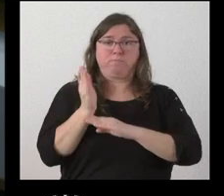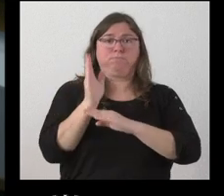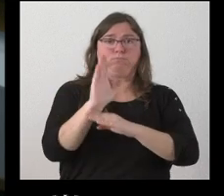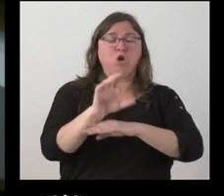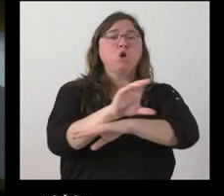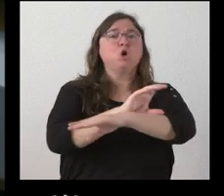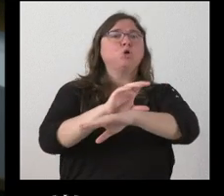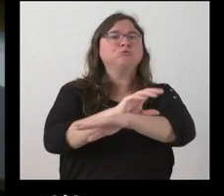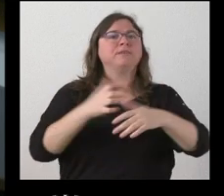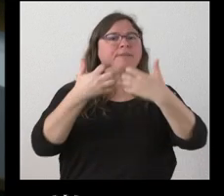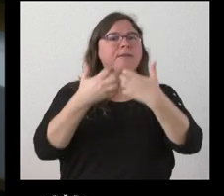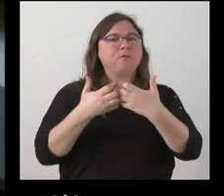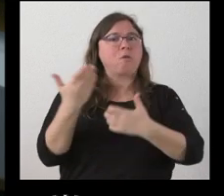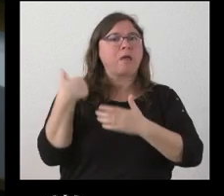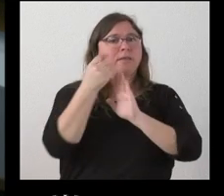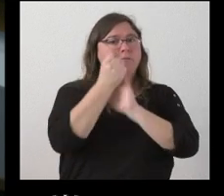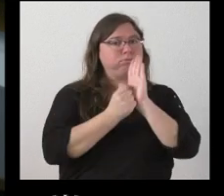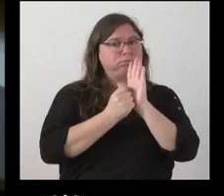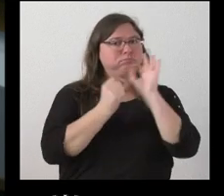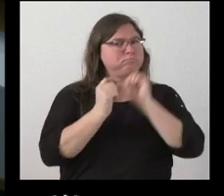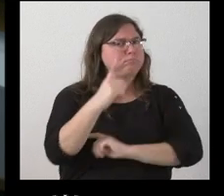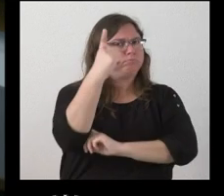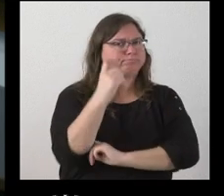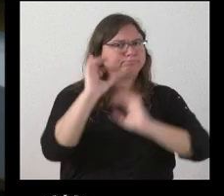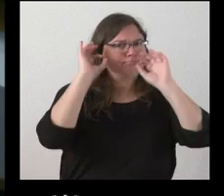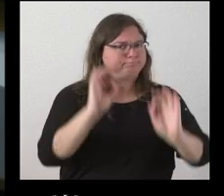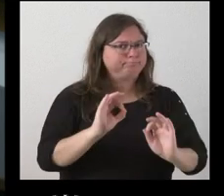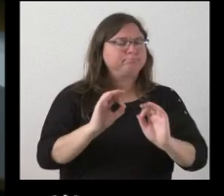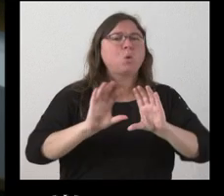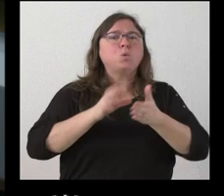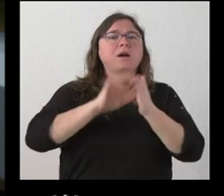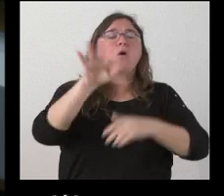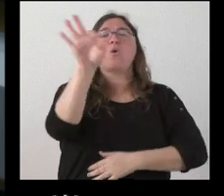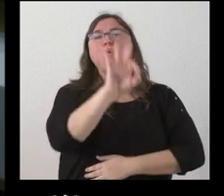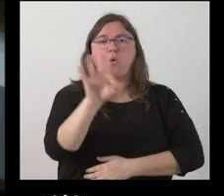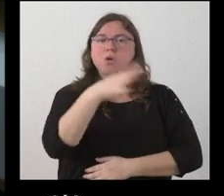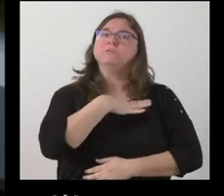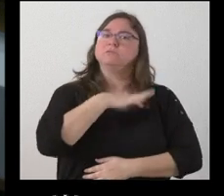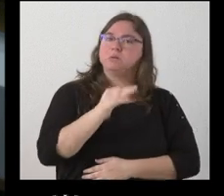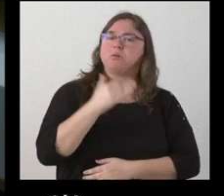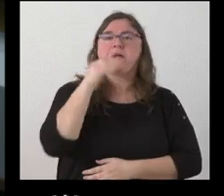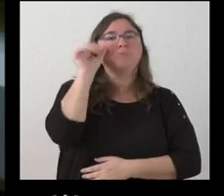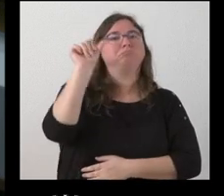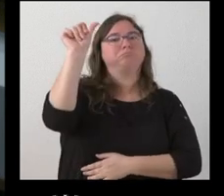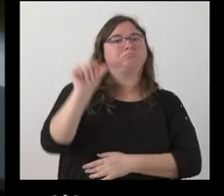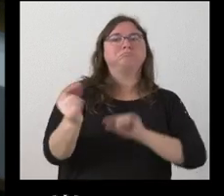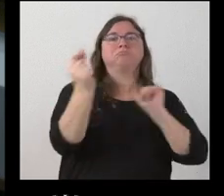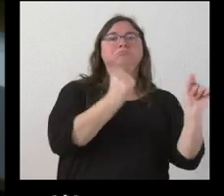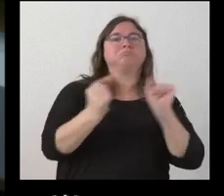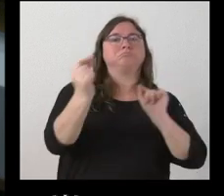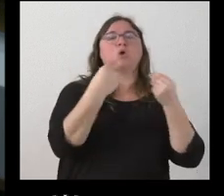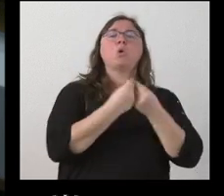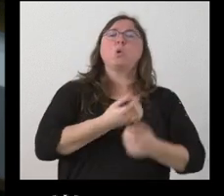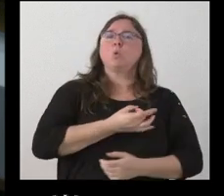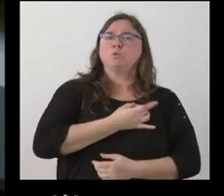consejería de industria es finalmente lo que va a aplicar la junta de castilla y león o sí que están abiertos a escuchar y a debatir de nuevo con los